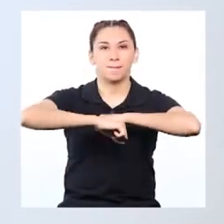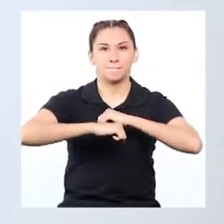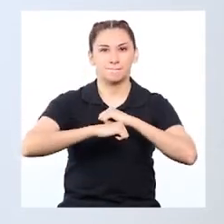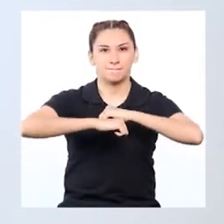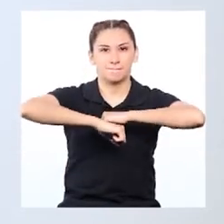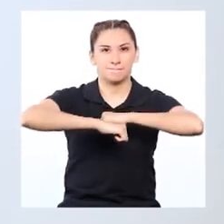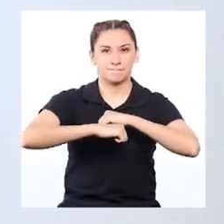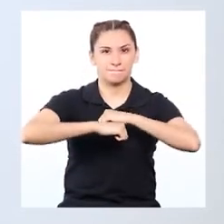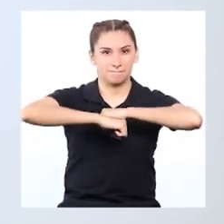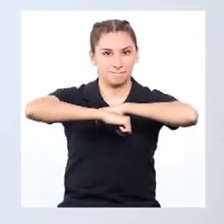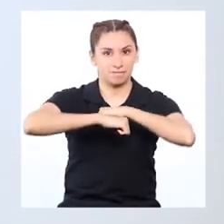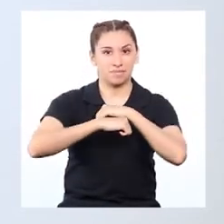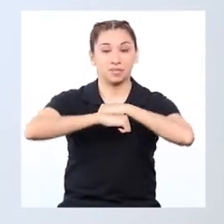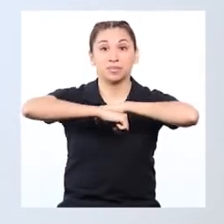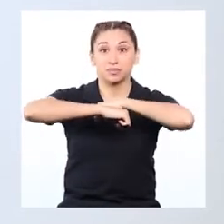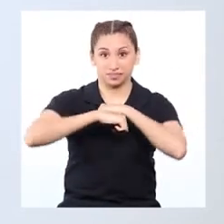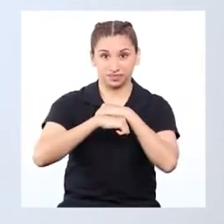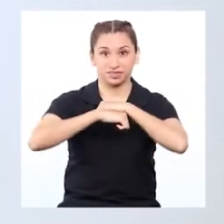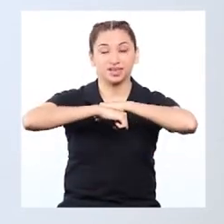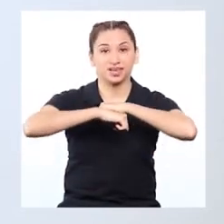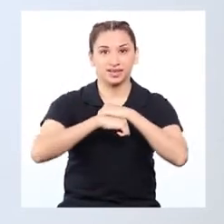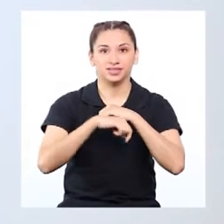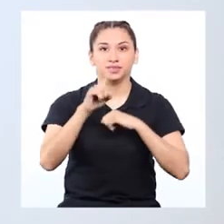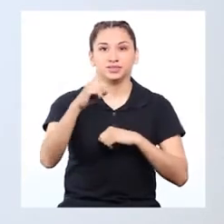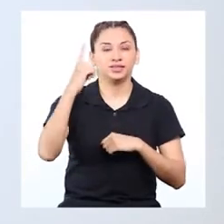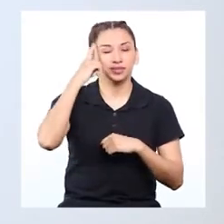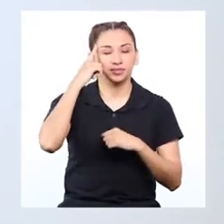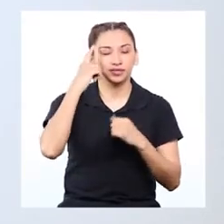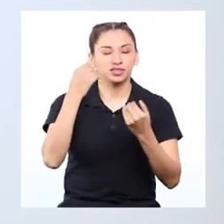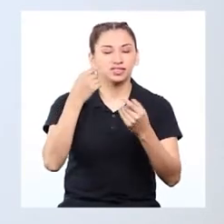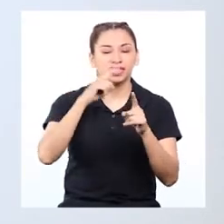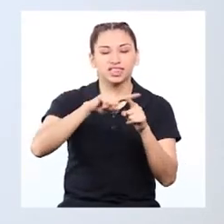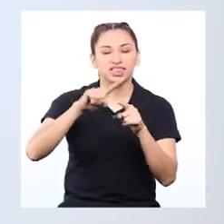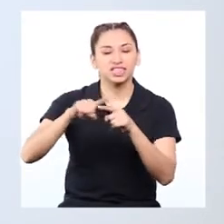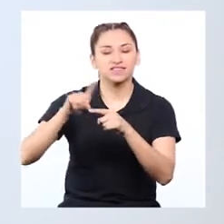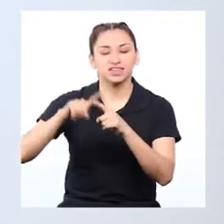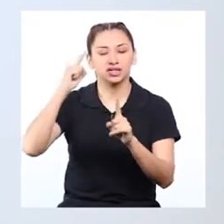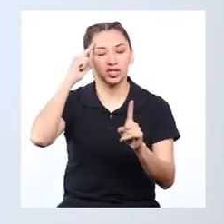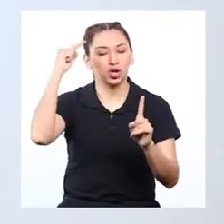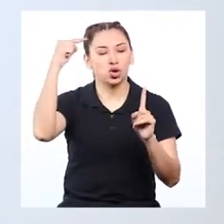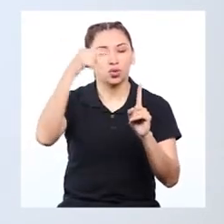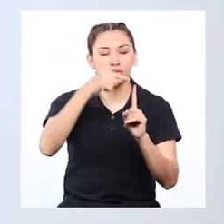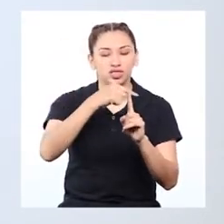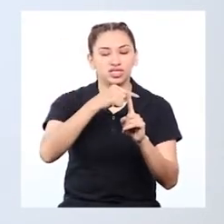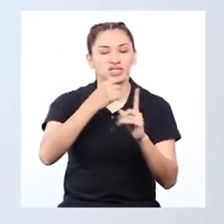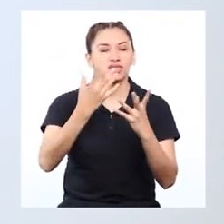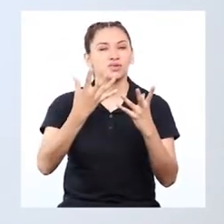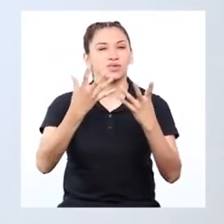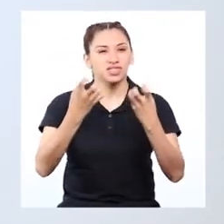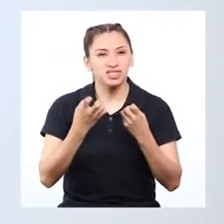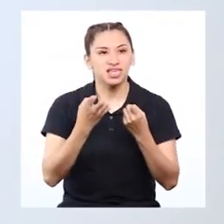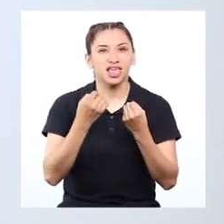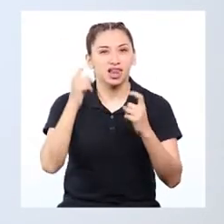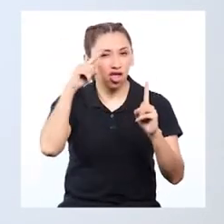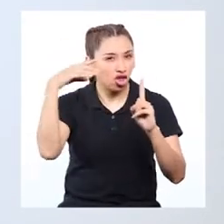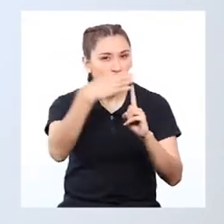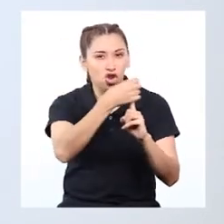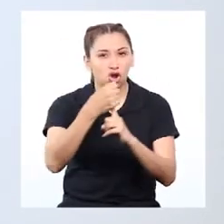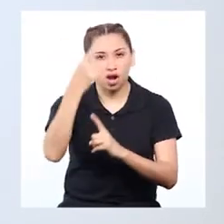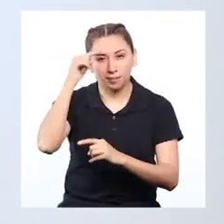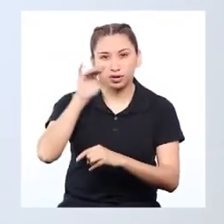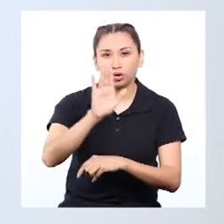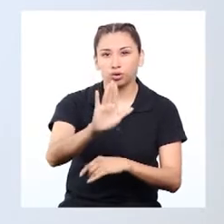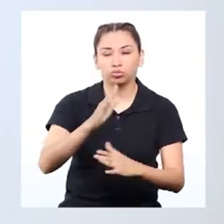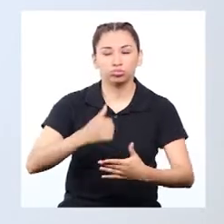¡Eso es! Aprovechamos para pensar en nuestras metas y en todo aquello que queremos para nuestra vida.